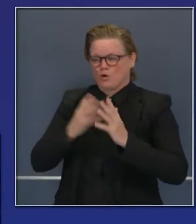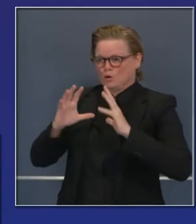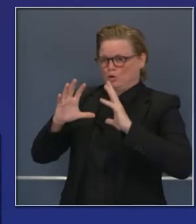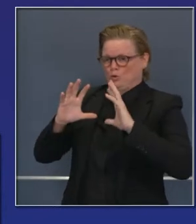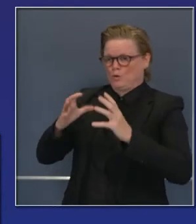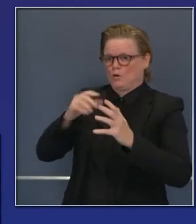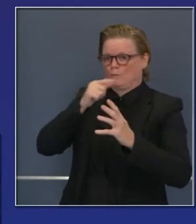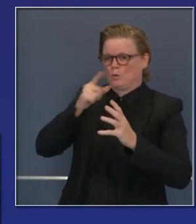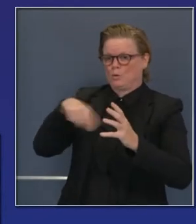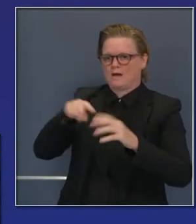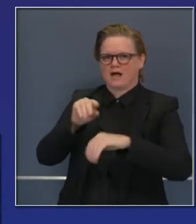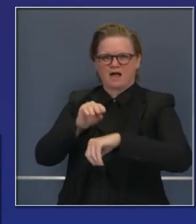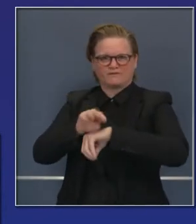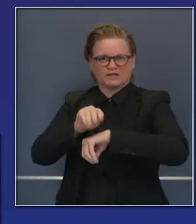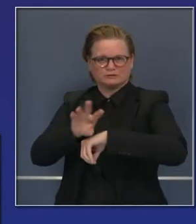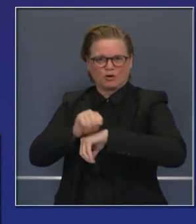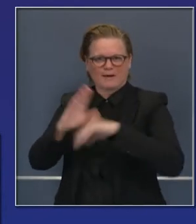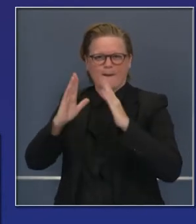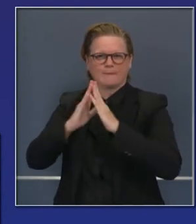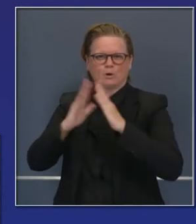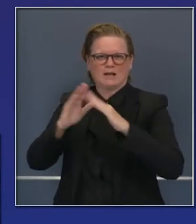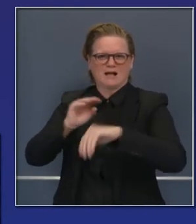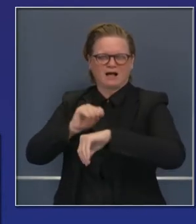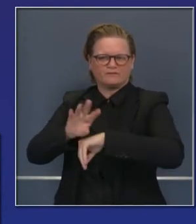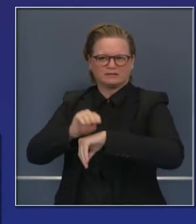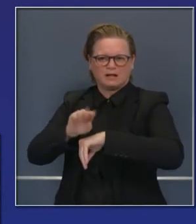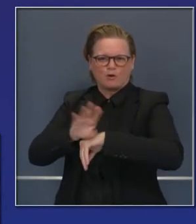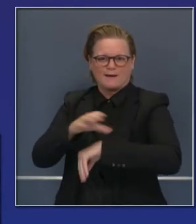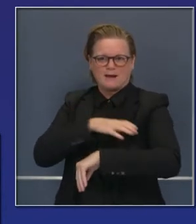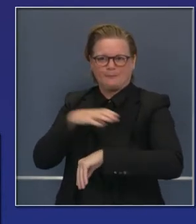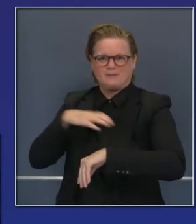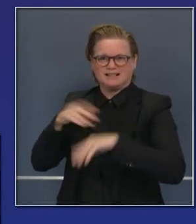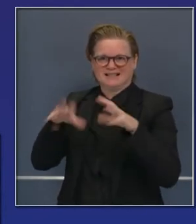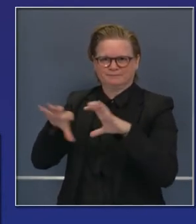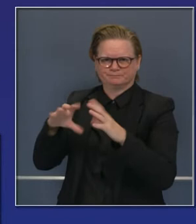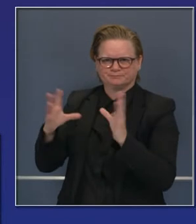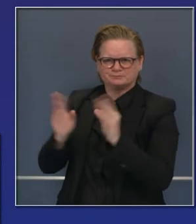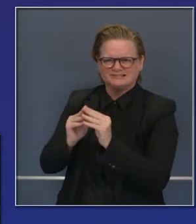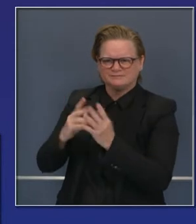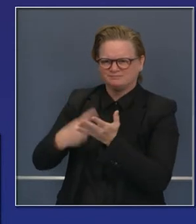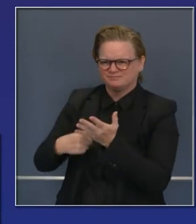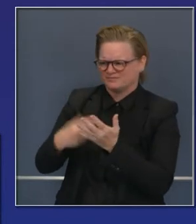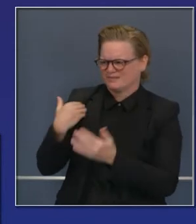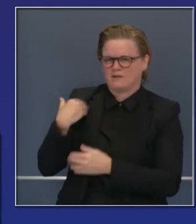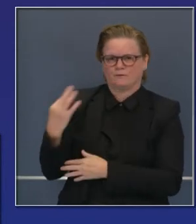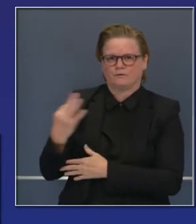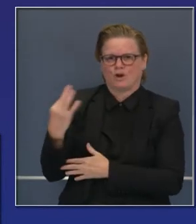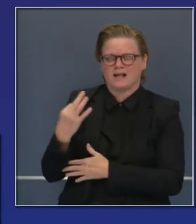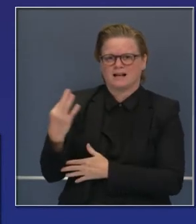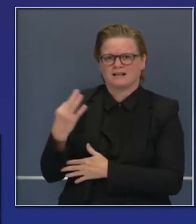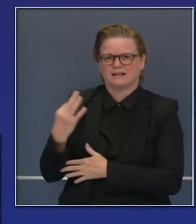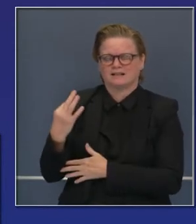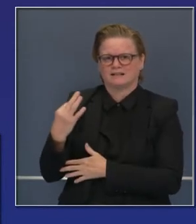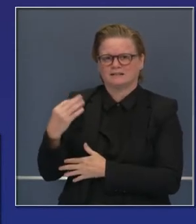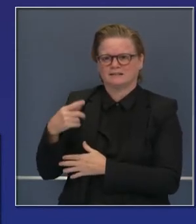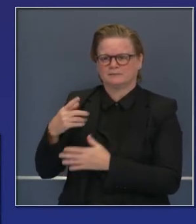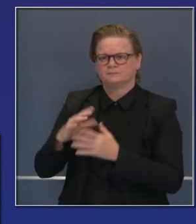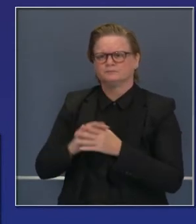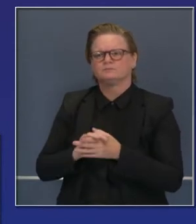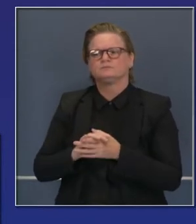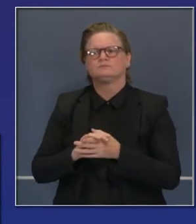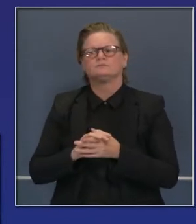el grupo consultorio se reunieron el día después de Acción de Gracias por dos, tres horas en un foro